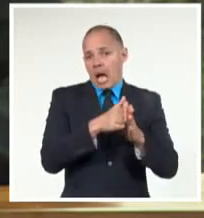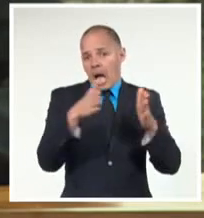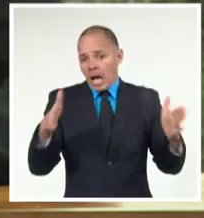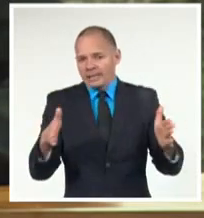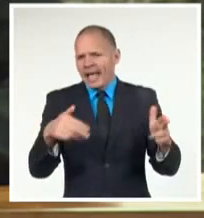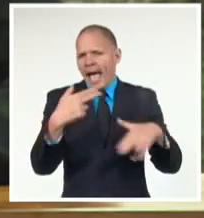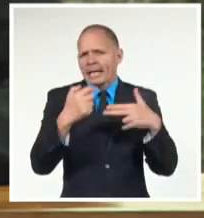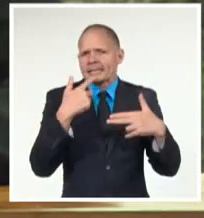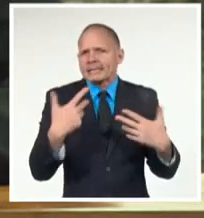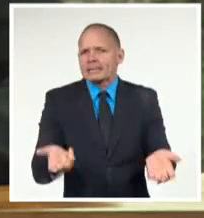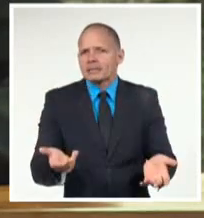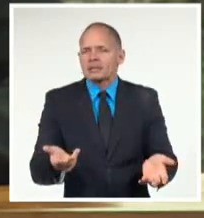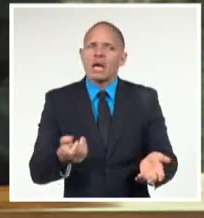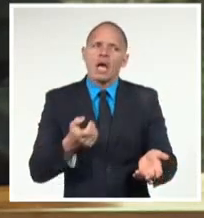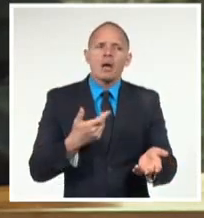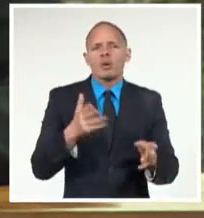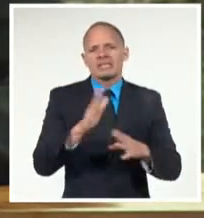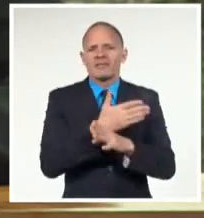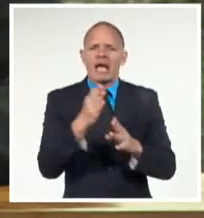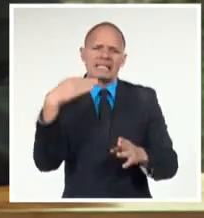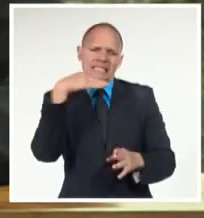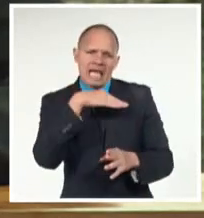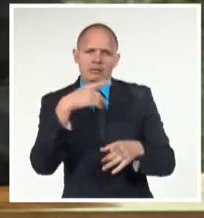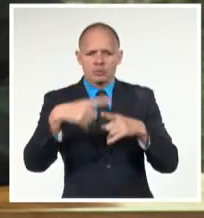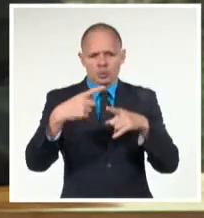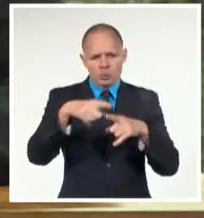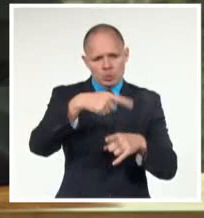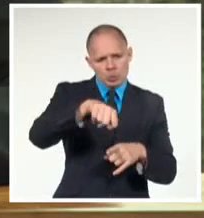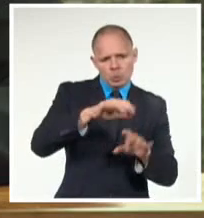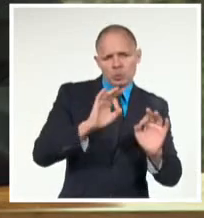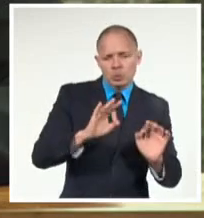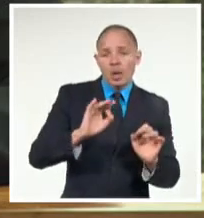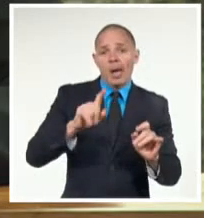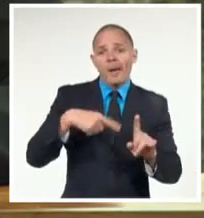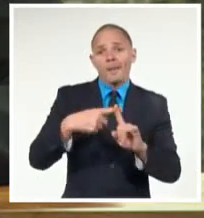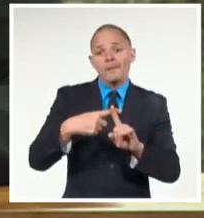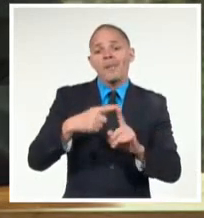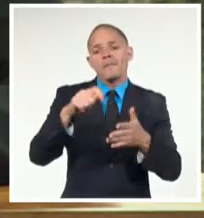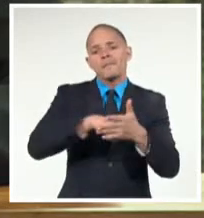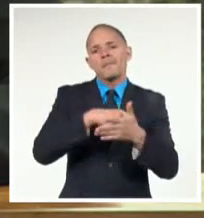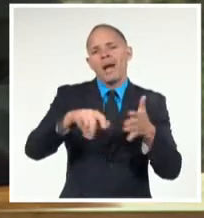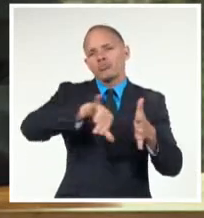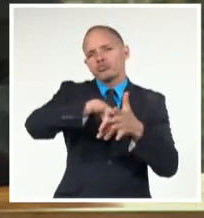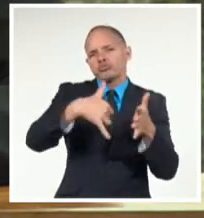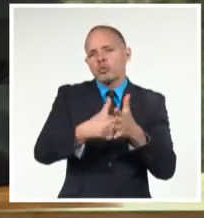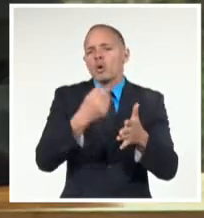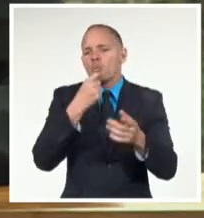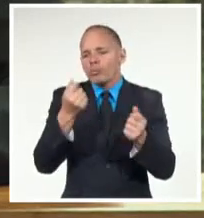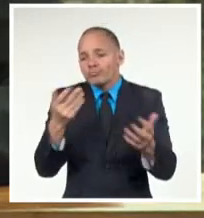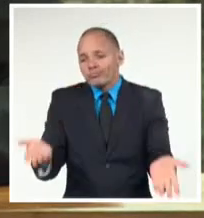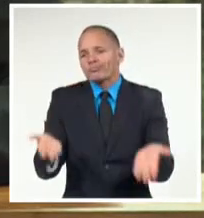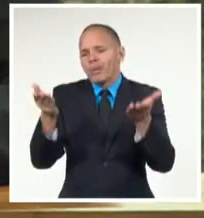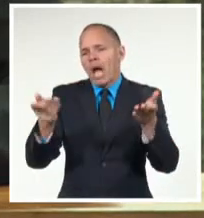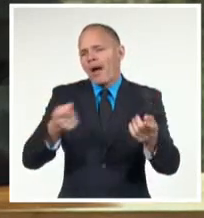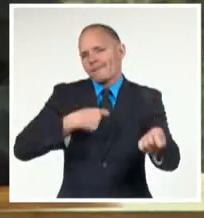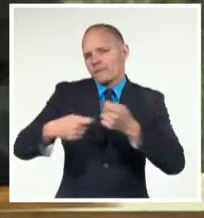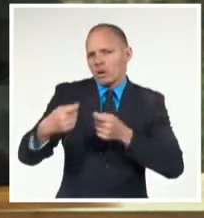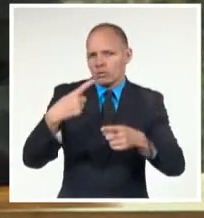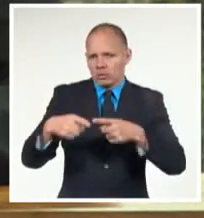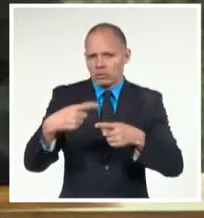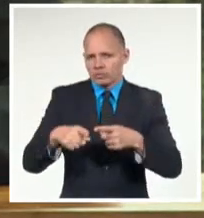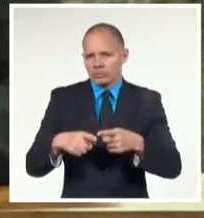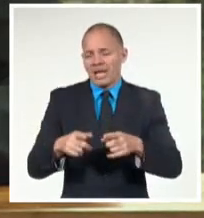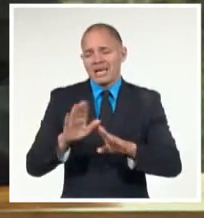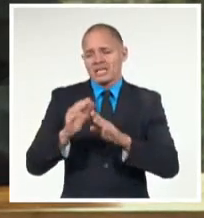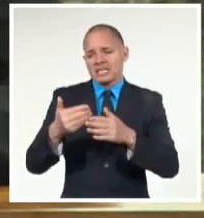con el objetivo, además, de incrementar los volúmenes de intercambio comercial. A pesar de las restricciones logísticas y, en su